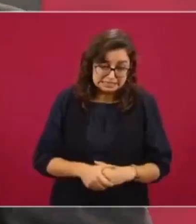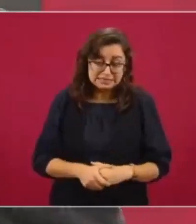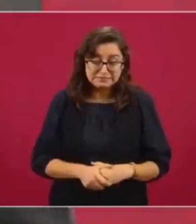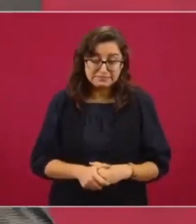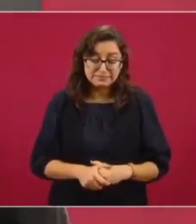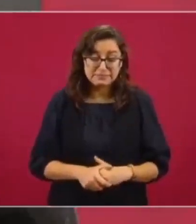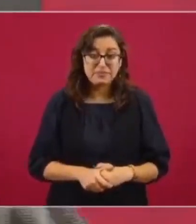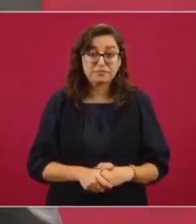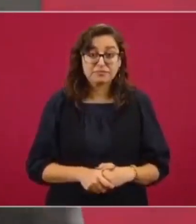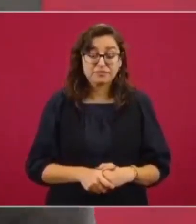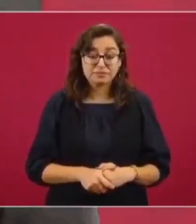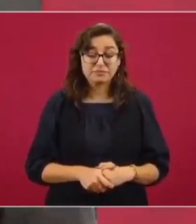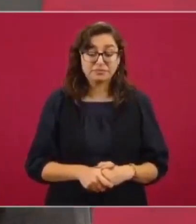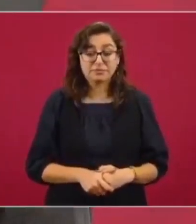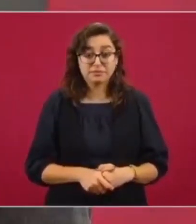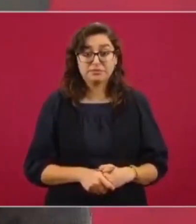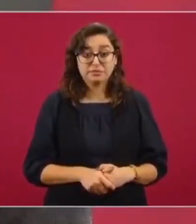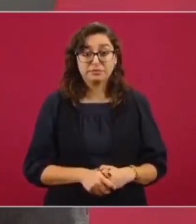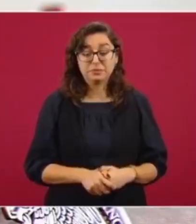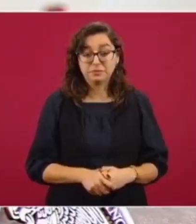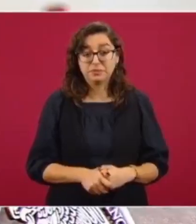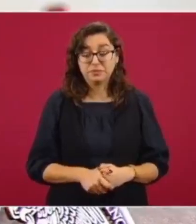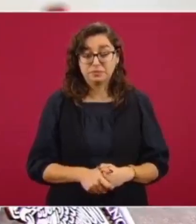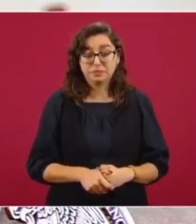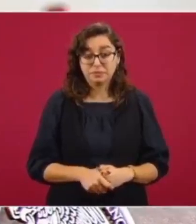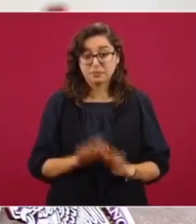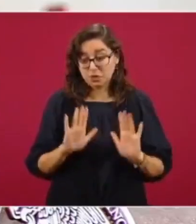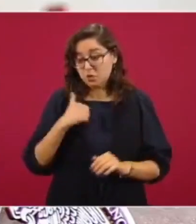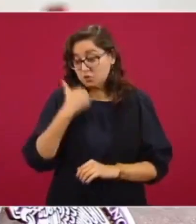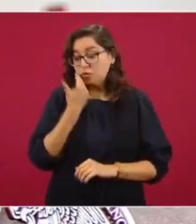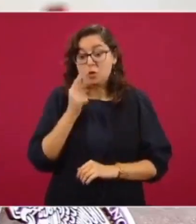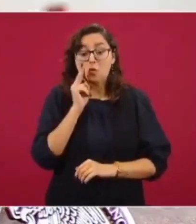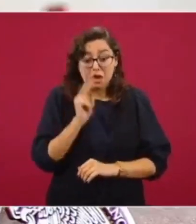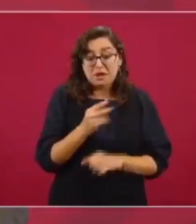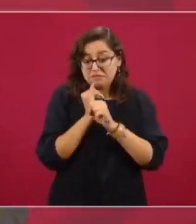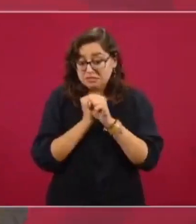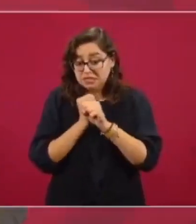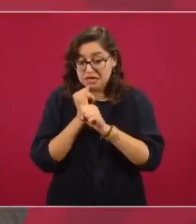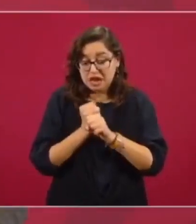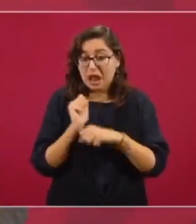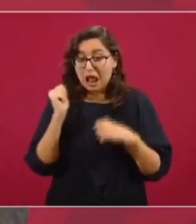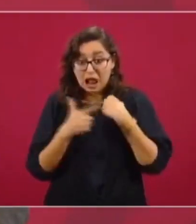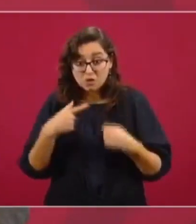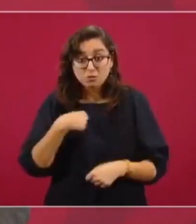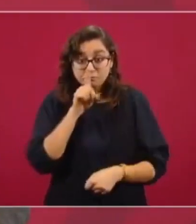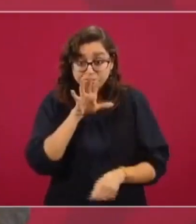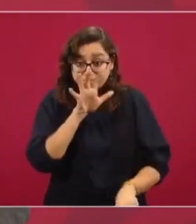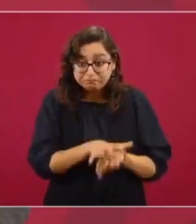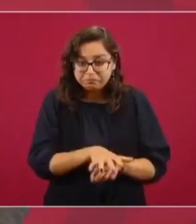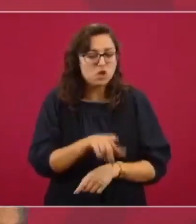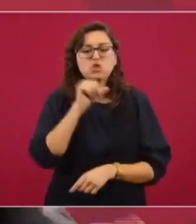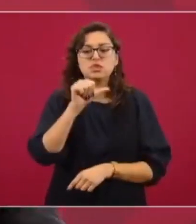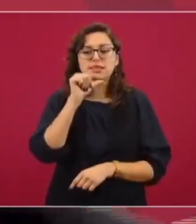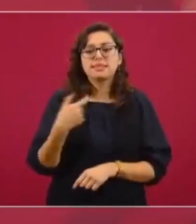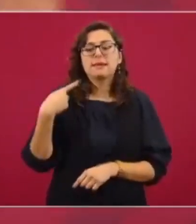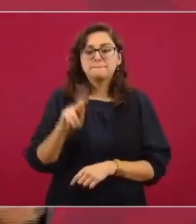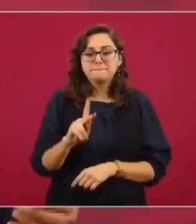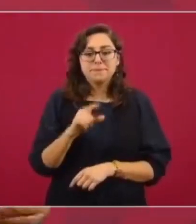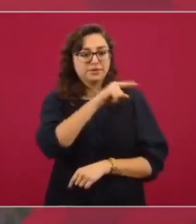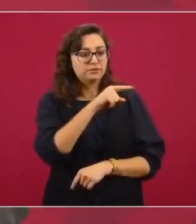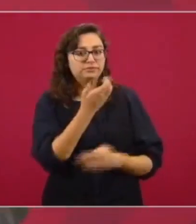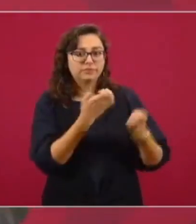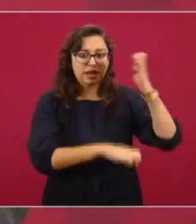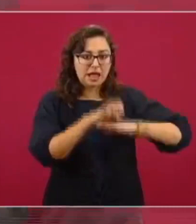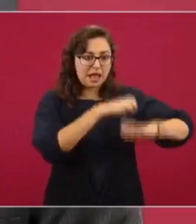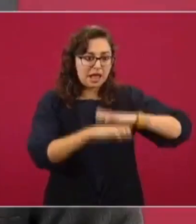Empresarios, y eso lo quiero ver y ojalá y no se vaya a interpretar como censura, pero son empresarios que deducen